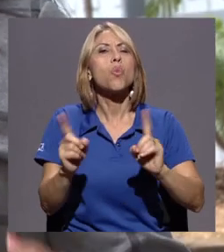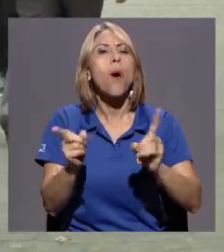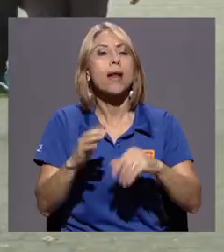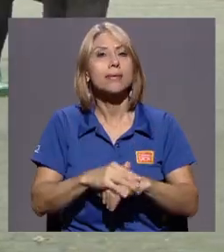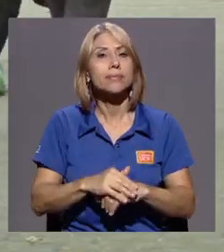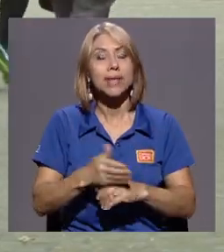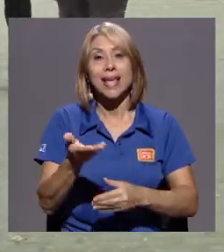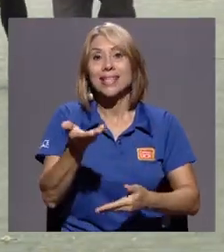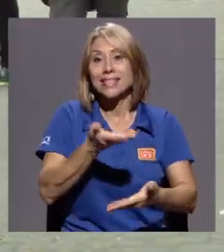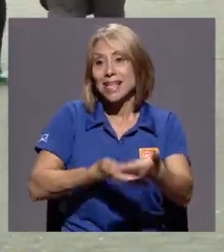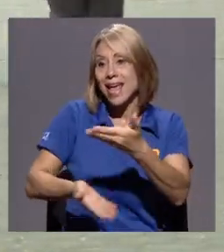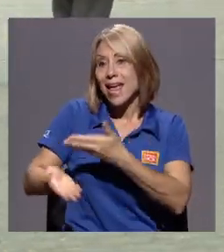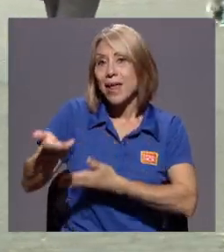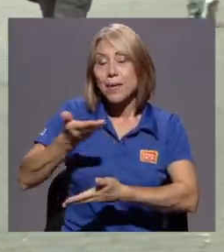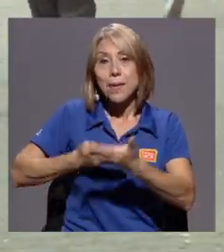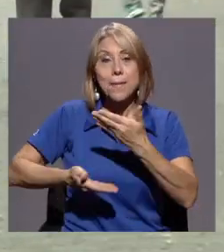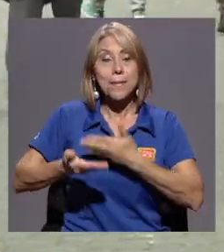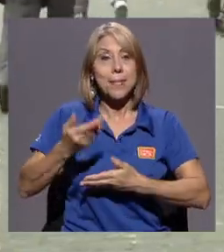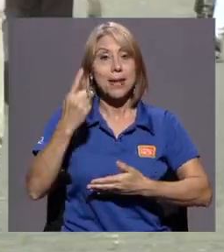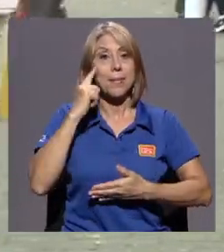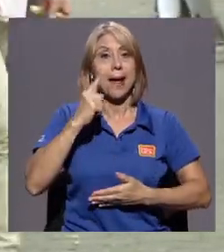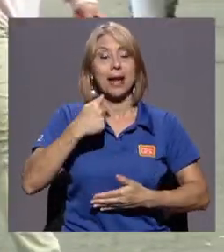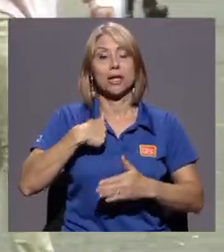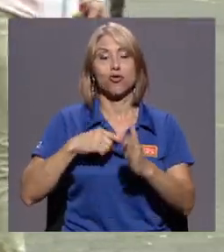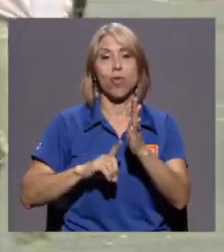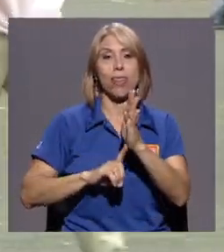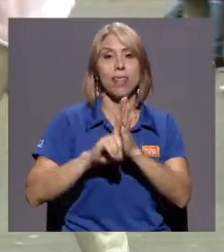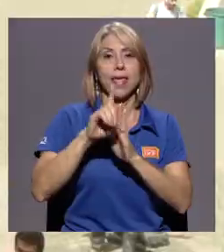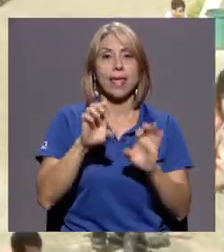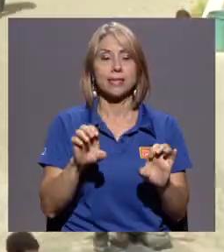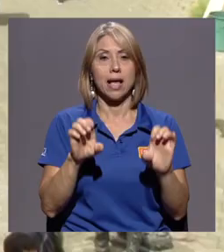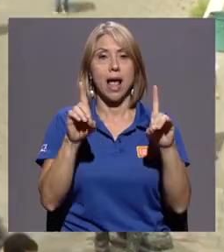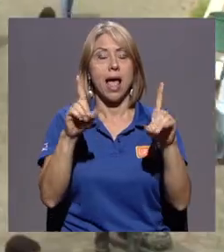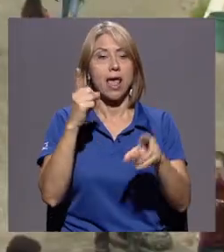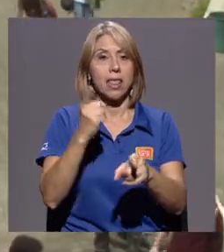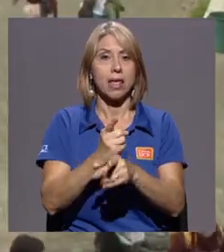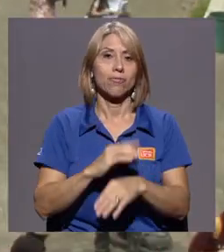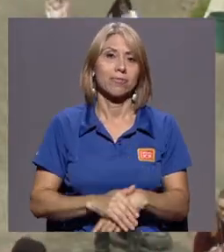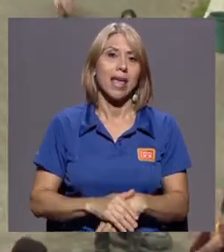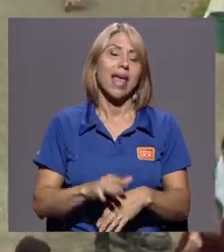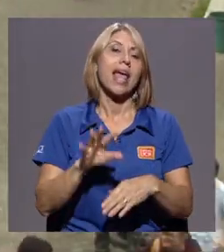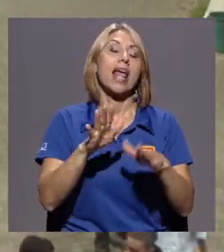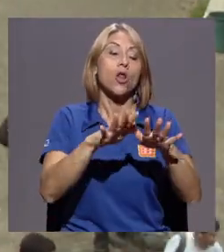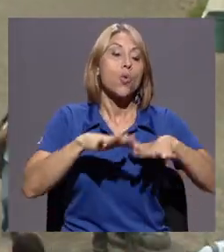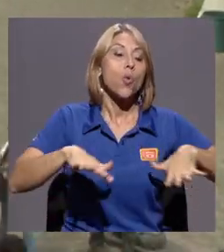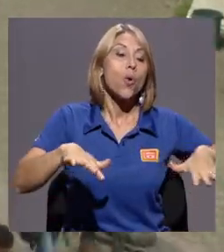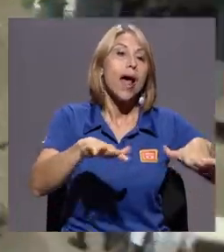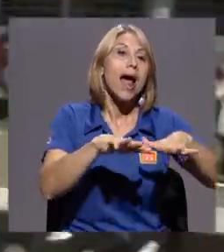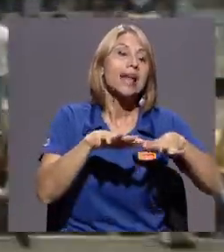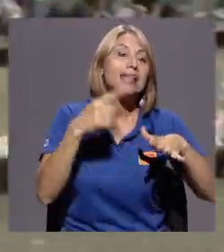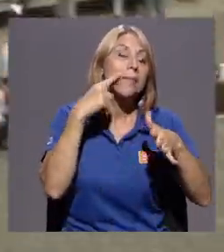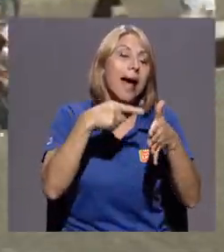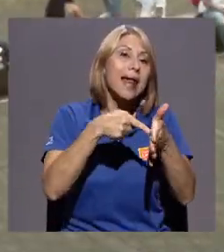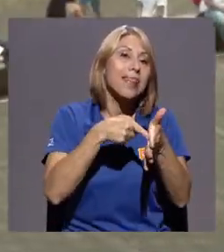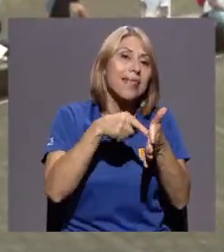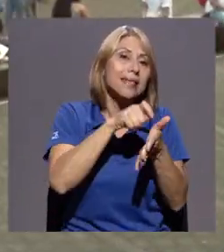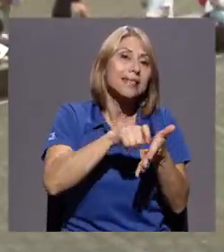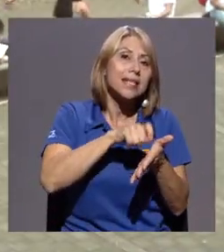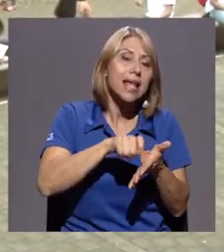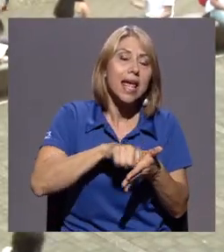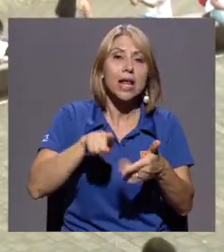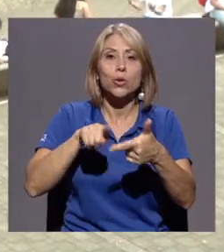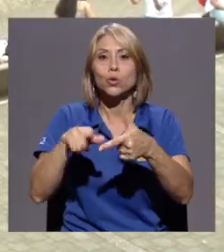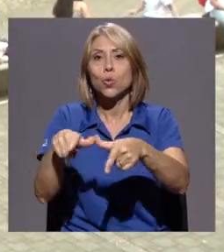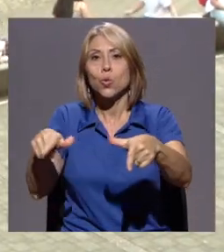Servicios que me puedan servir para tener un desarrollo académico adecuado. Técineros, estudiaderos. Como